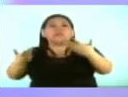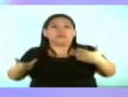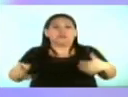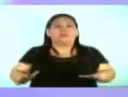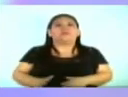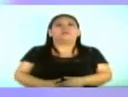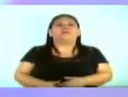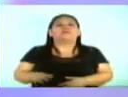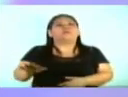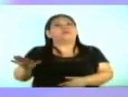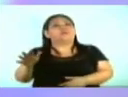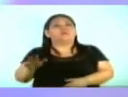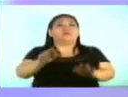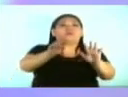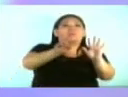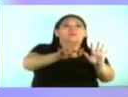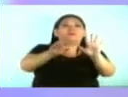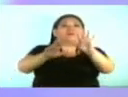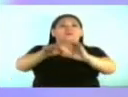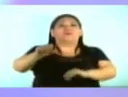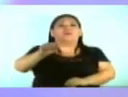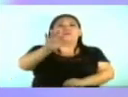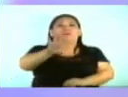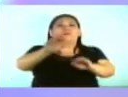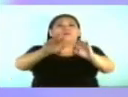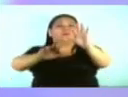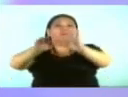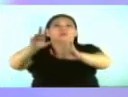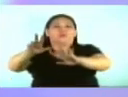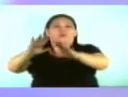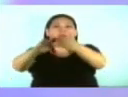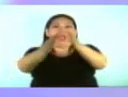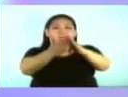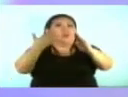cerca de 73.583 viviendas fumigadas.